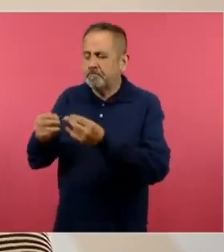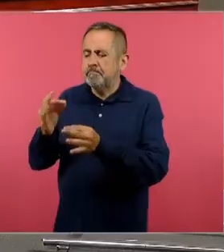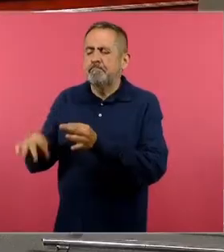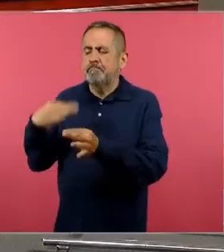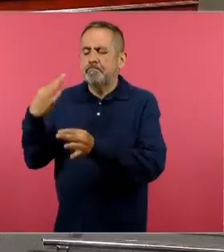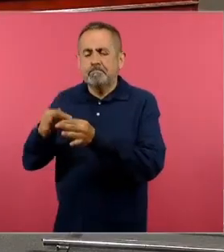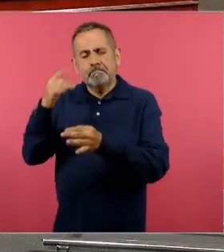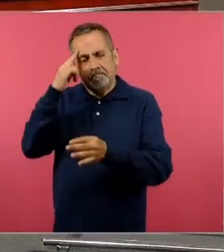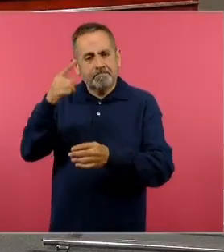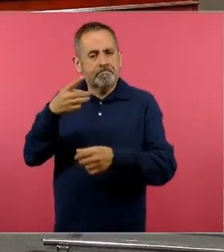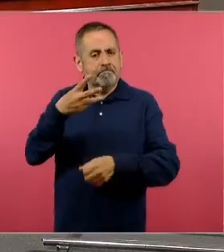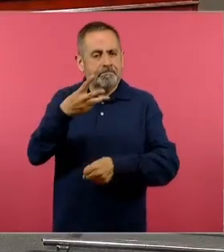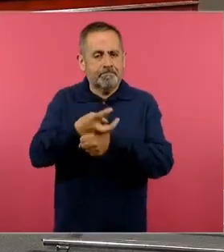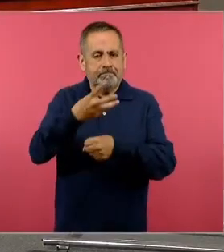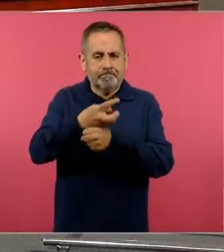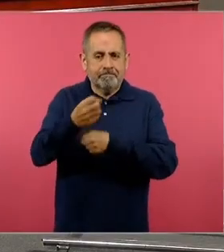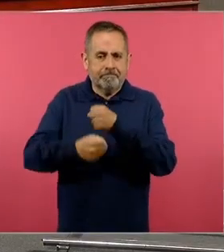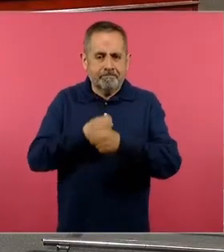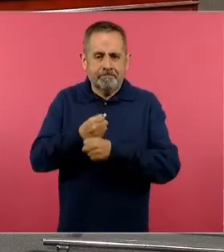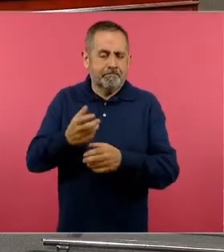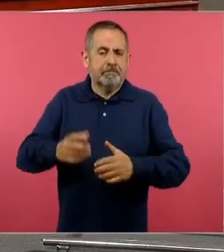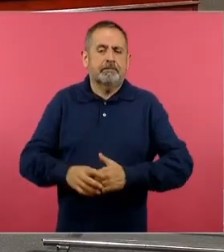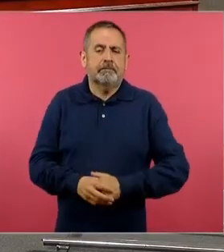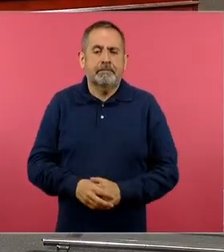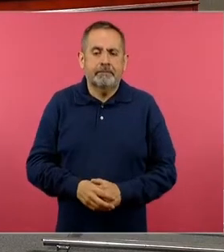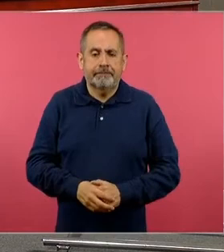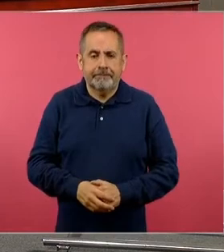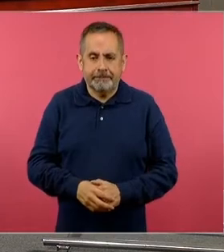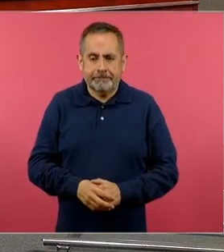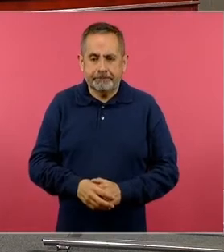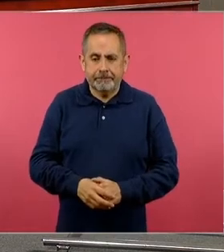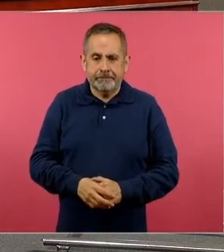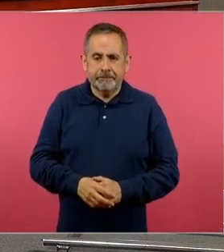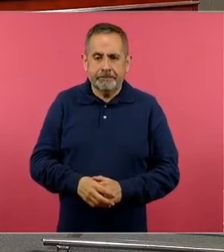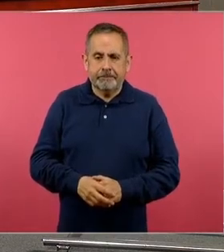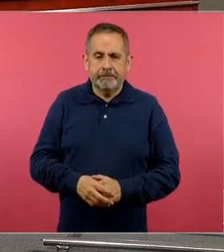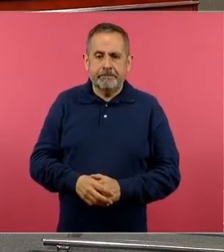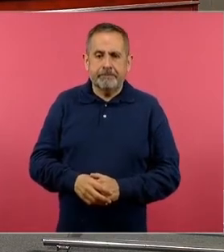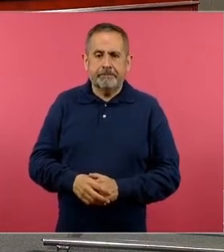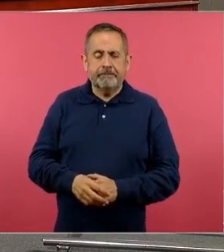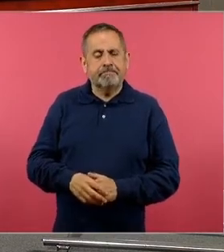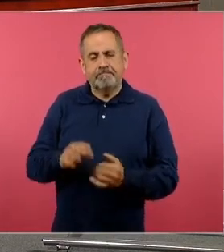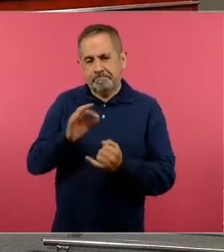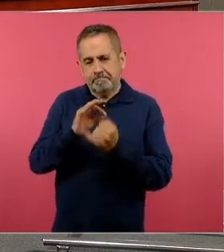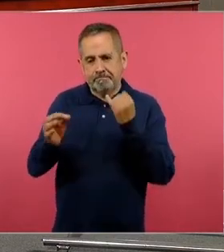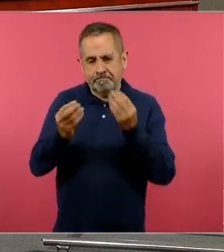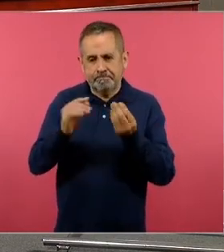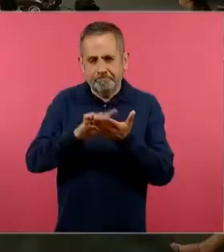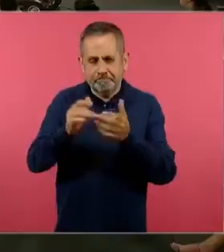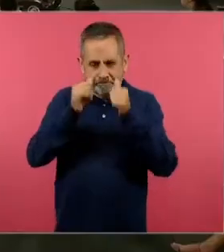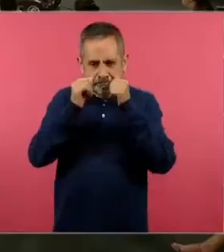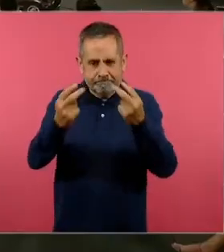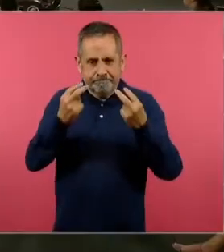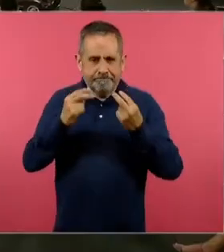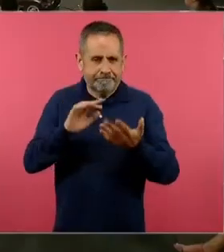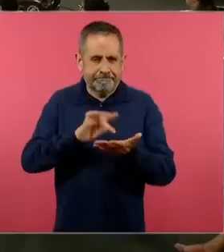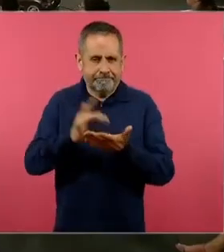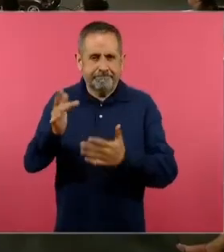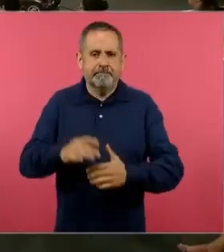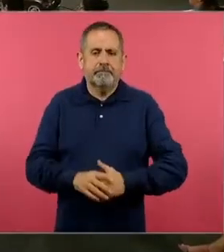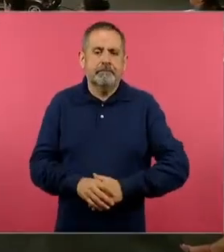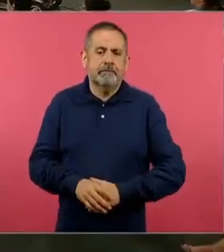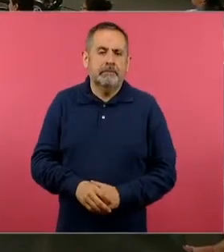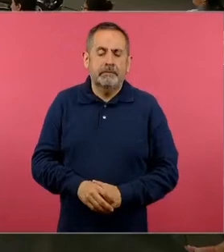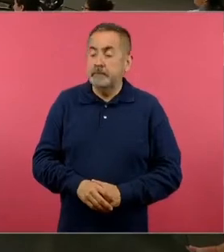caso para el tercer grado entonces y esa es la última yo les agradezco mucho su atención muchas